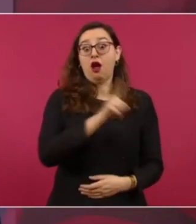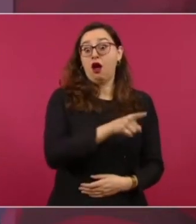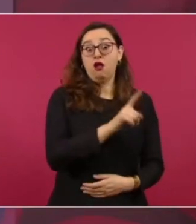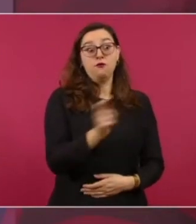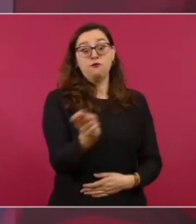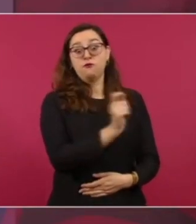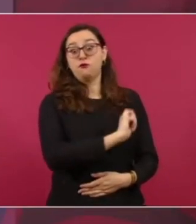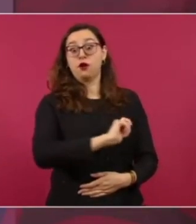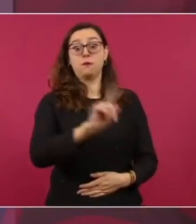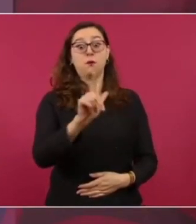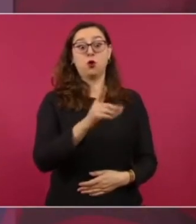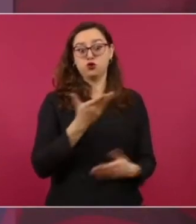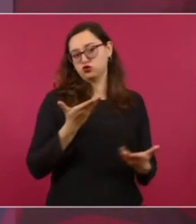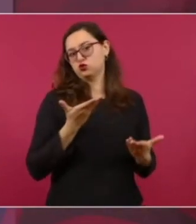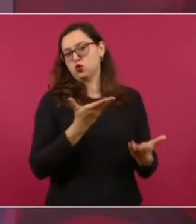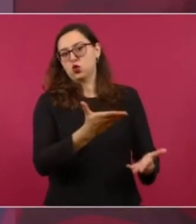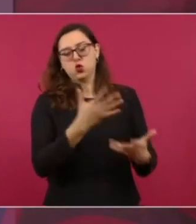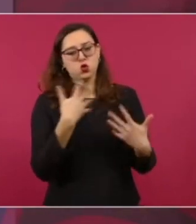ya lo dijo